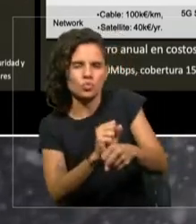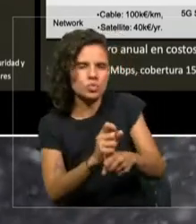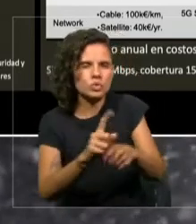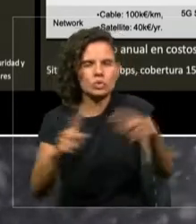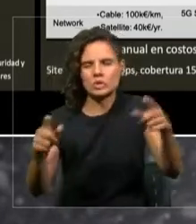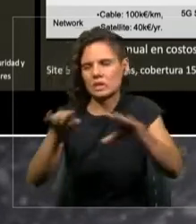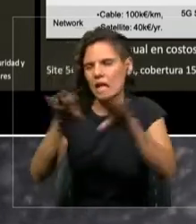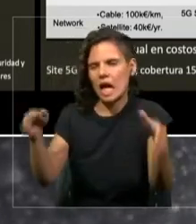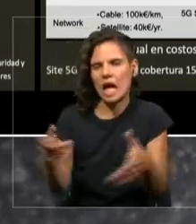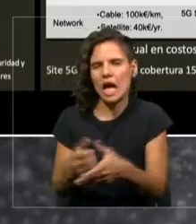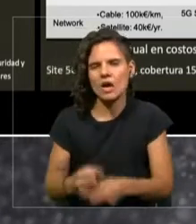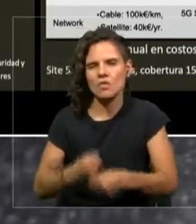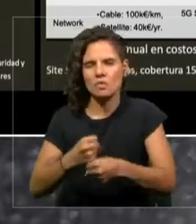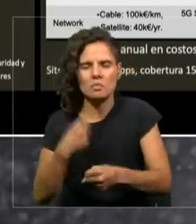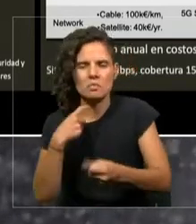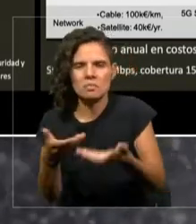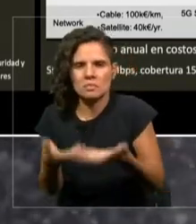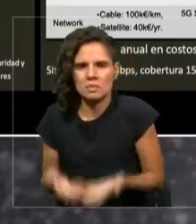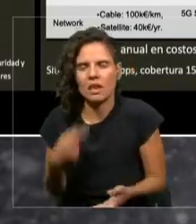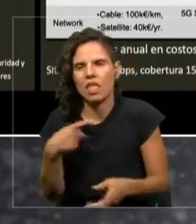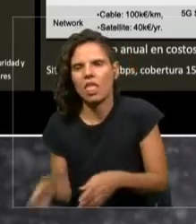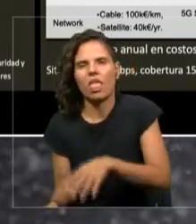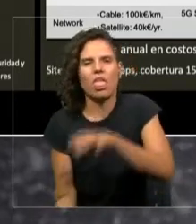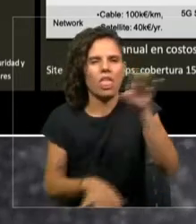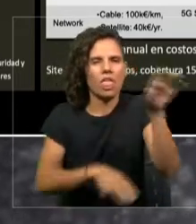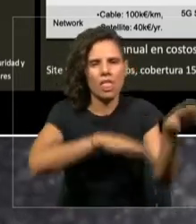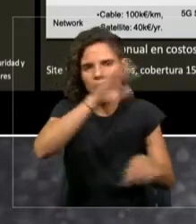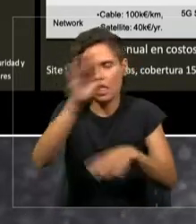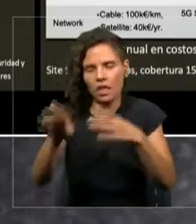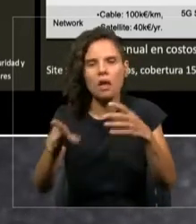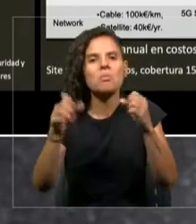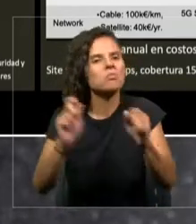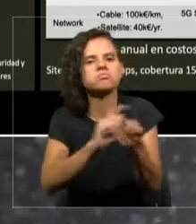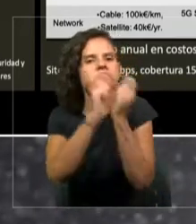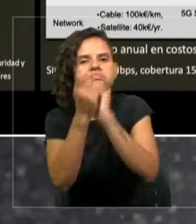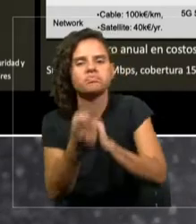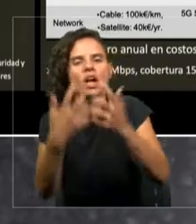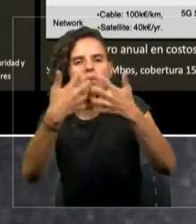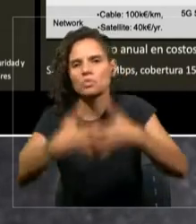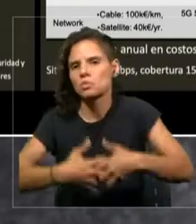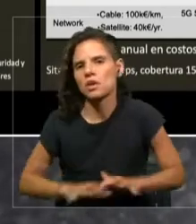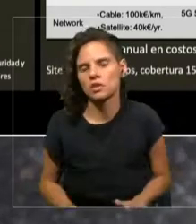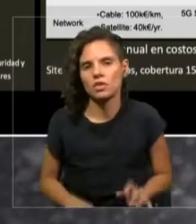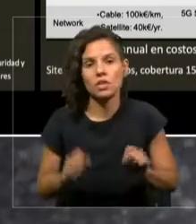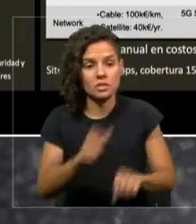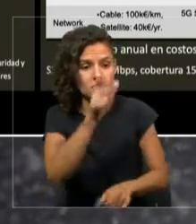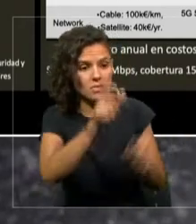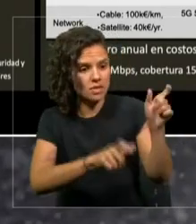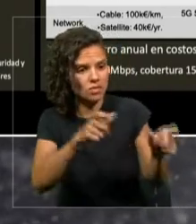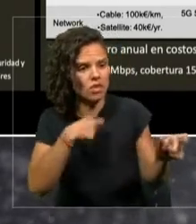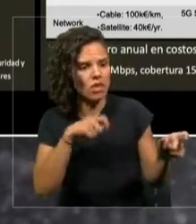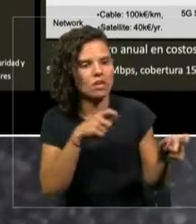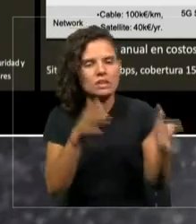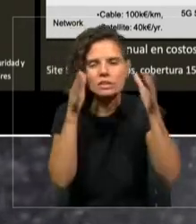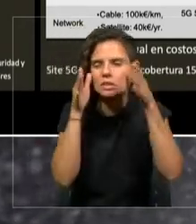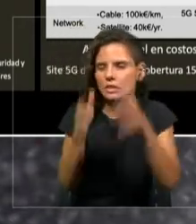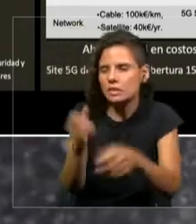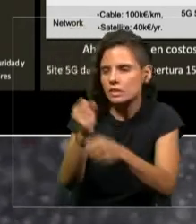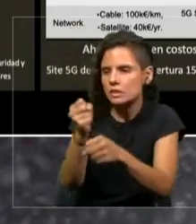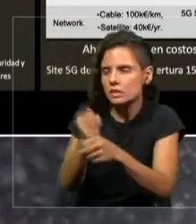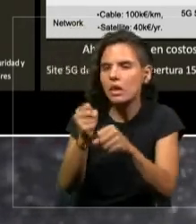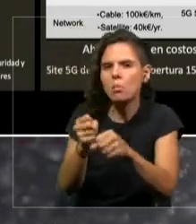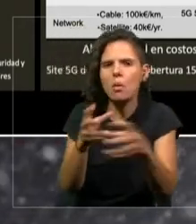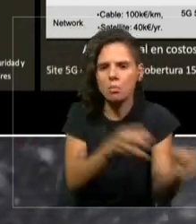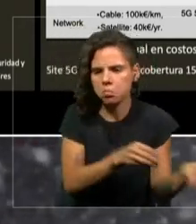subiéndolo al tractocamión, se automatiza y de esta forma podemos reorientar a esta gente de logística y de distribución a actividades de mayor valor